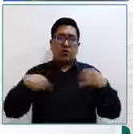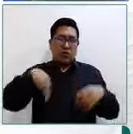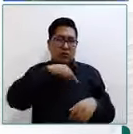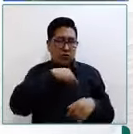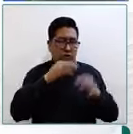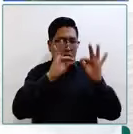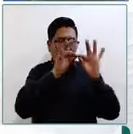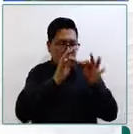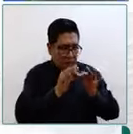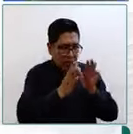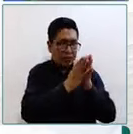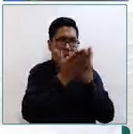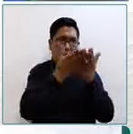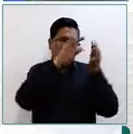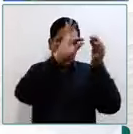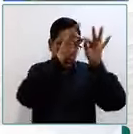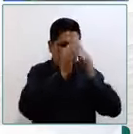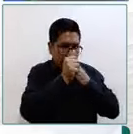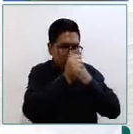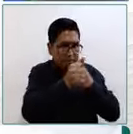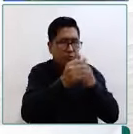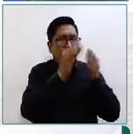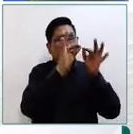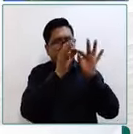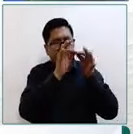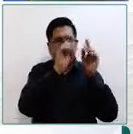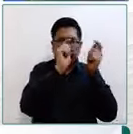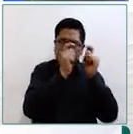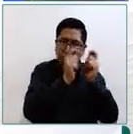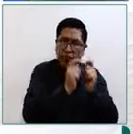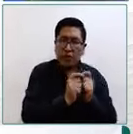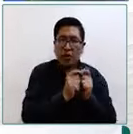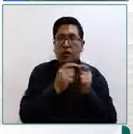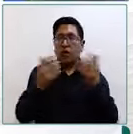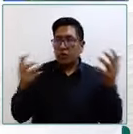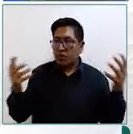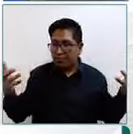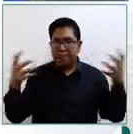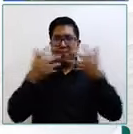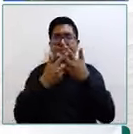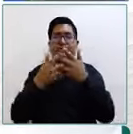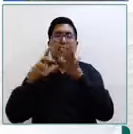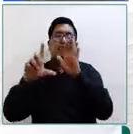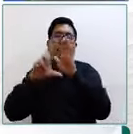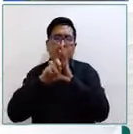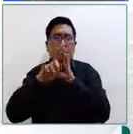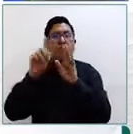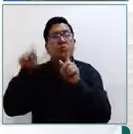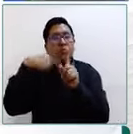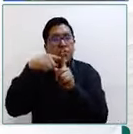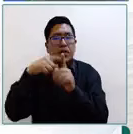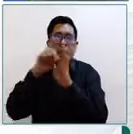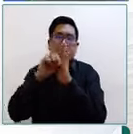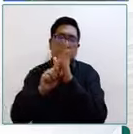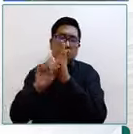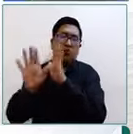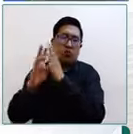nuevas rutas actualizadas con estas modificaciones que se hacen, tanto a la ley como al decreto reglamentario del código.